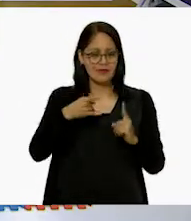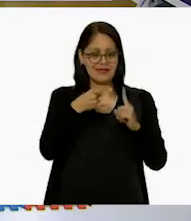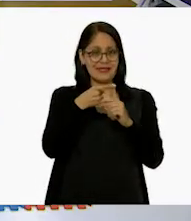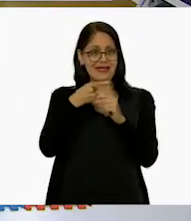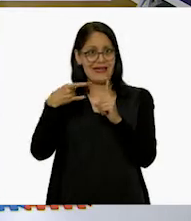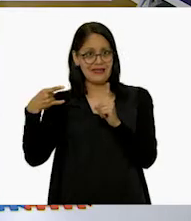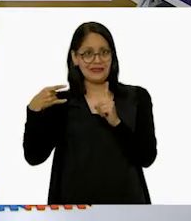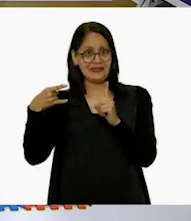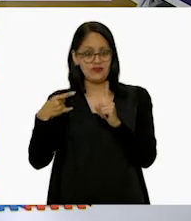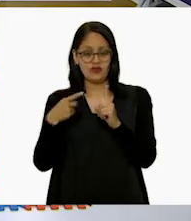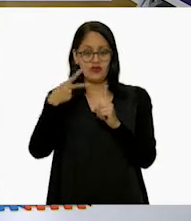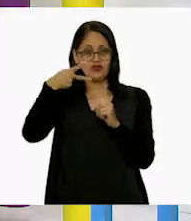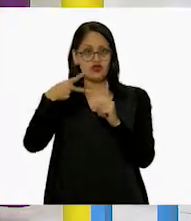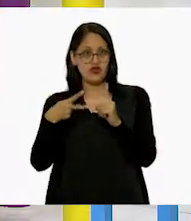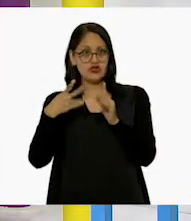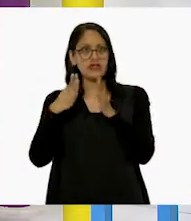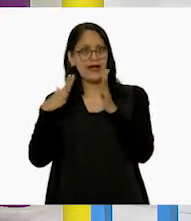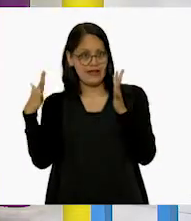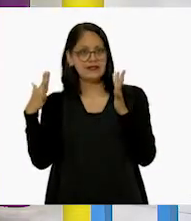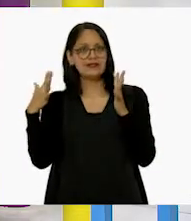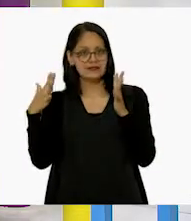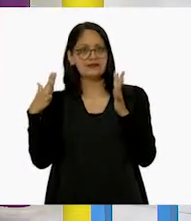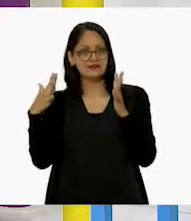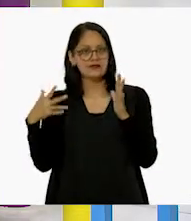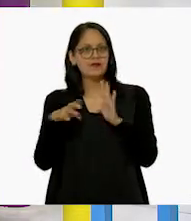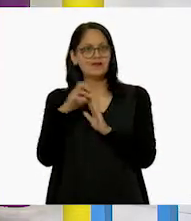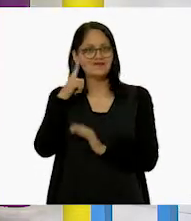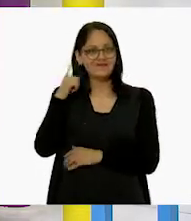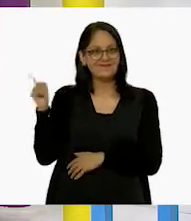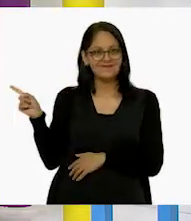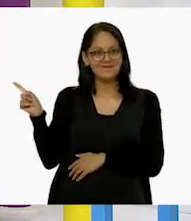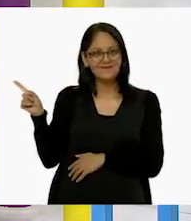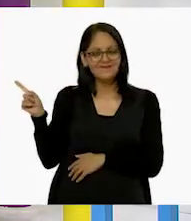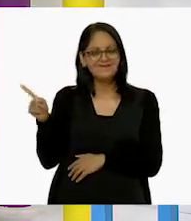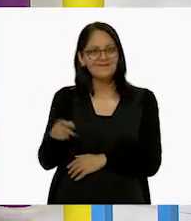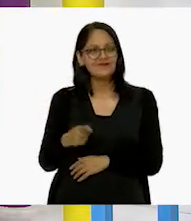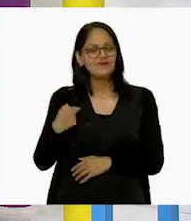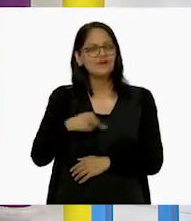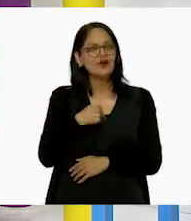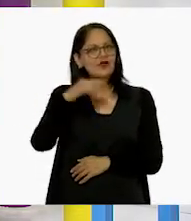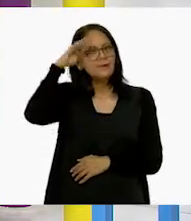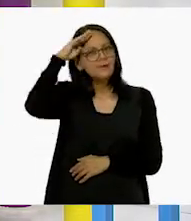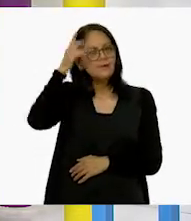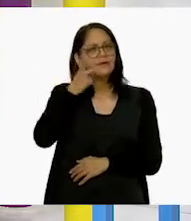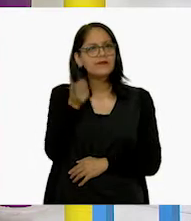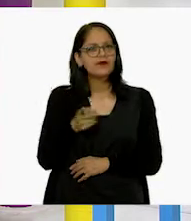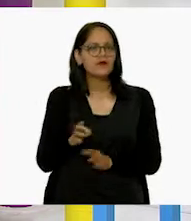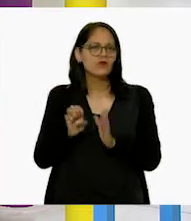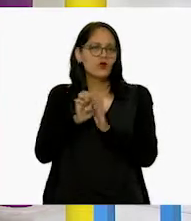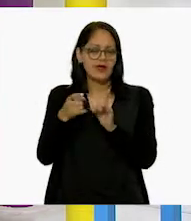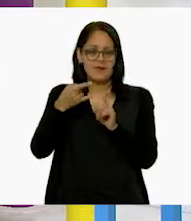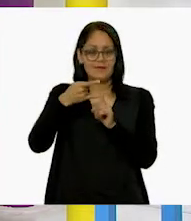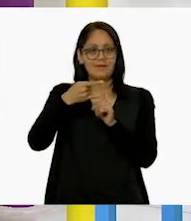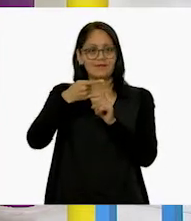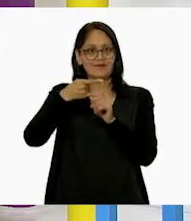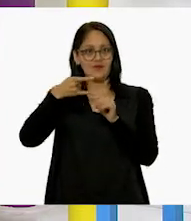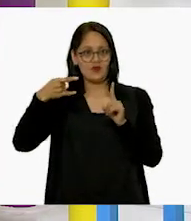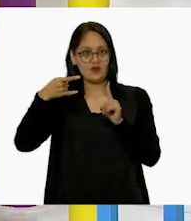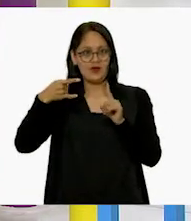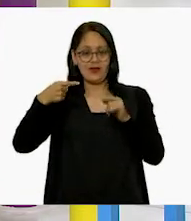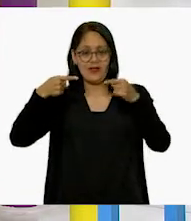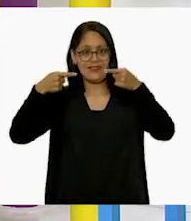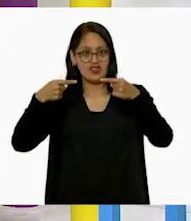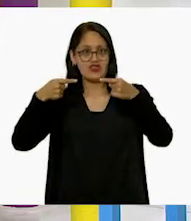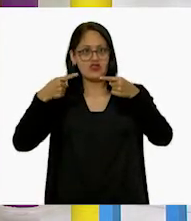tiene dos lados más grandes. Es como un cuadrado. Entonces, podríamos usar, por ejemplo, dos palitos